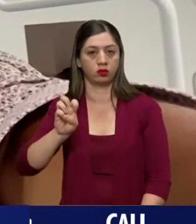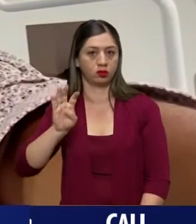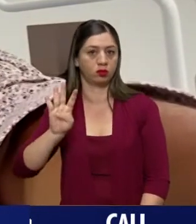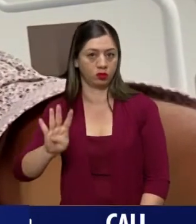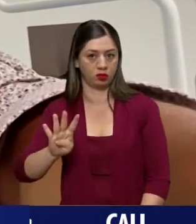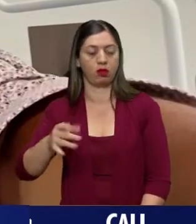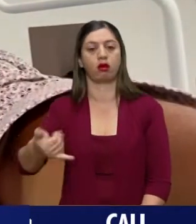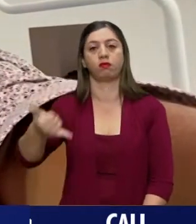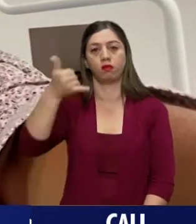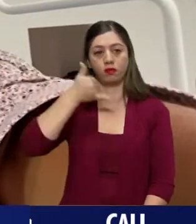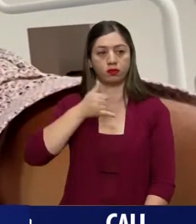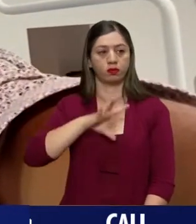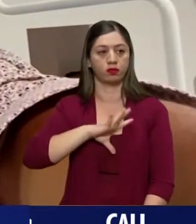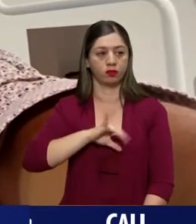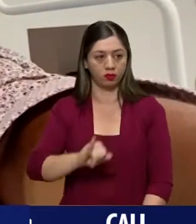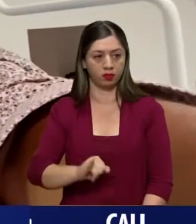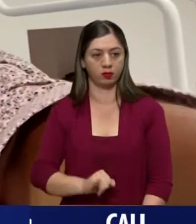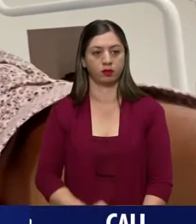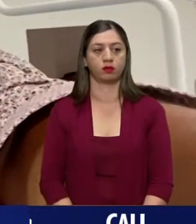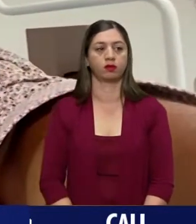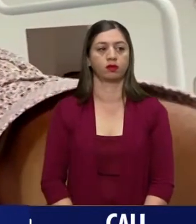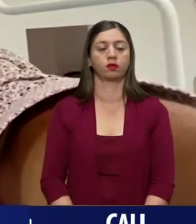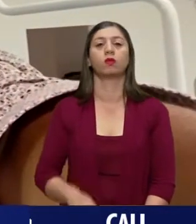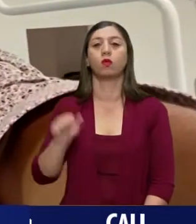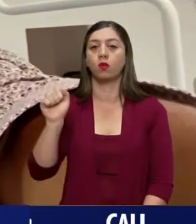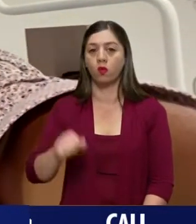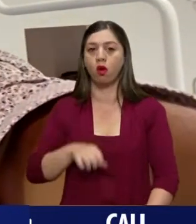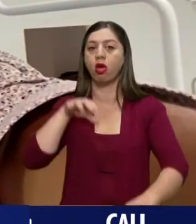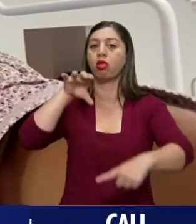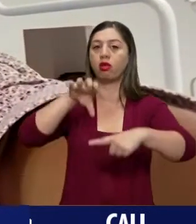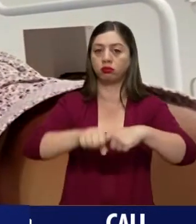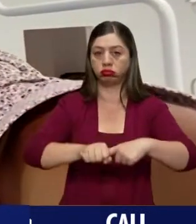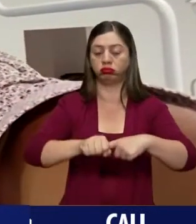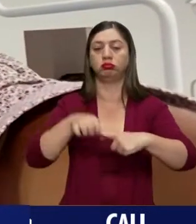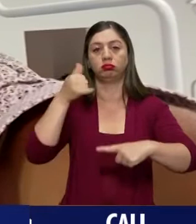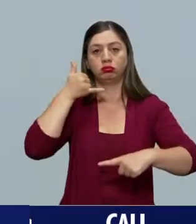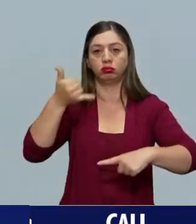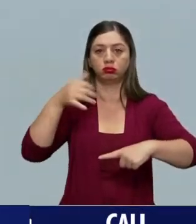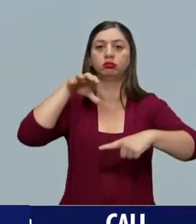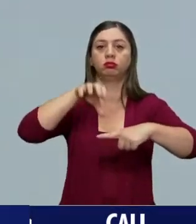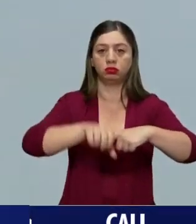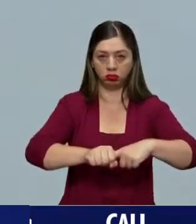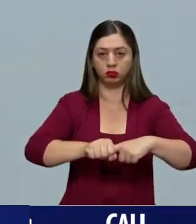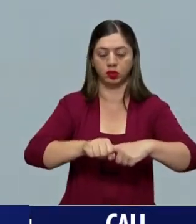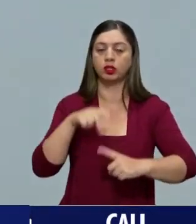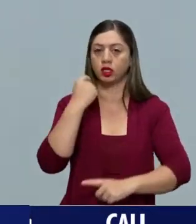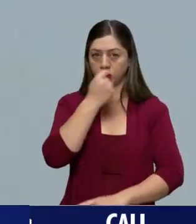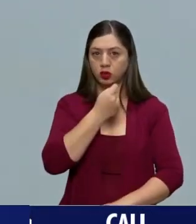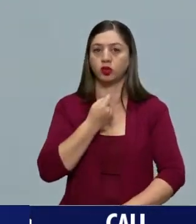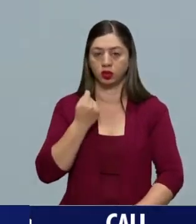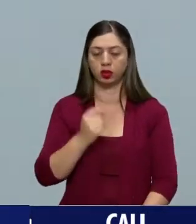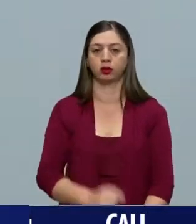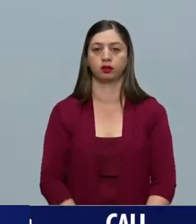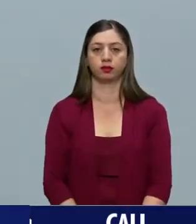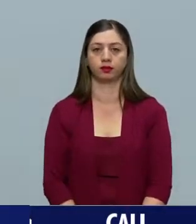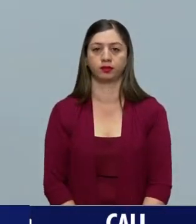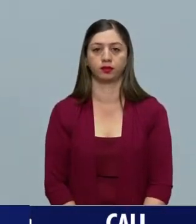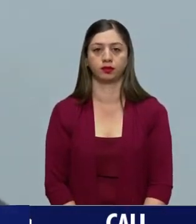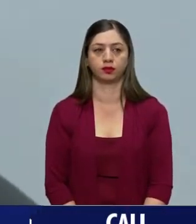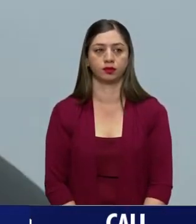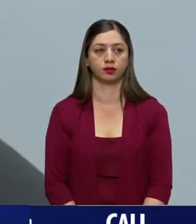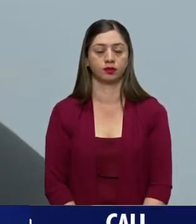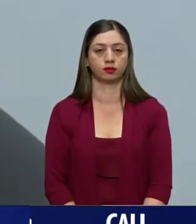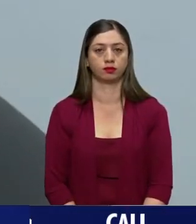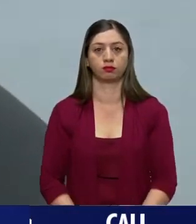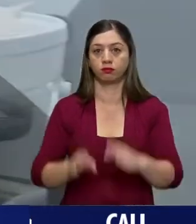aquí en la ciudad de Cali. Entonces la persona puede llamar, pide su cita y se le agenda su cita. El